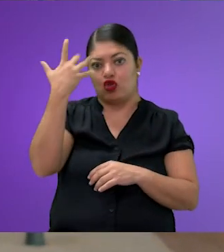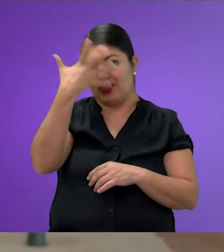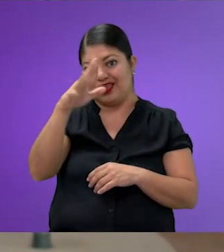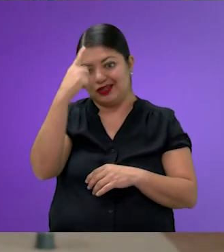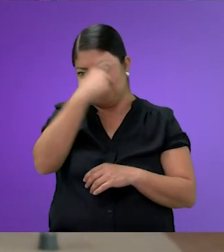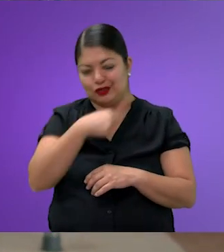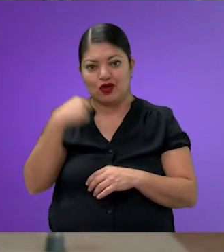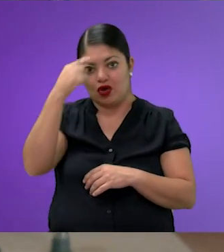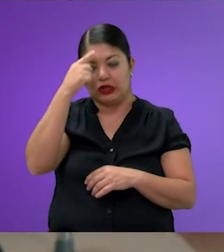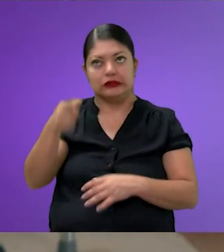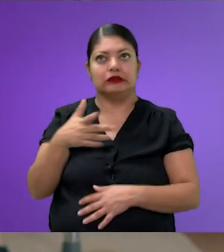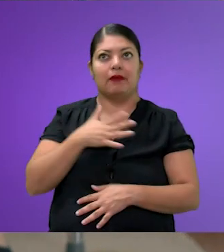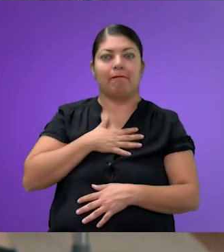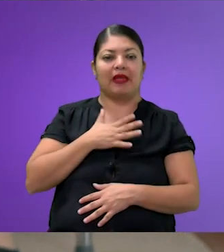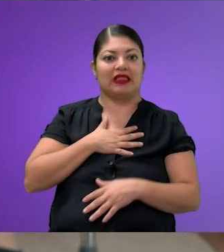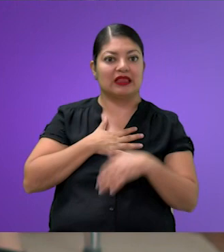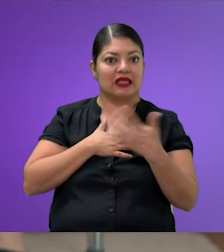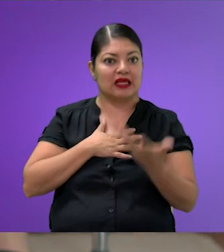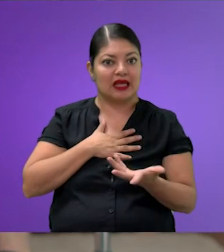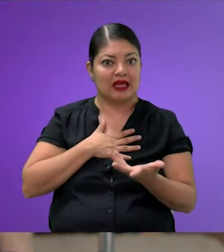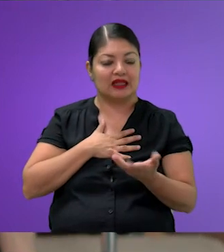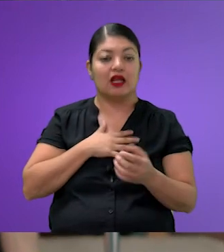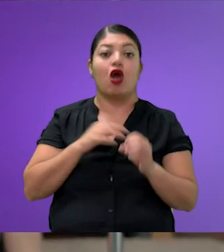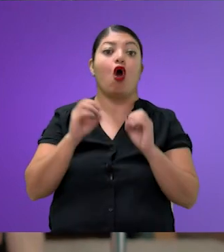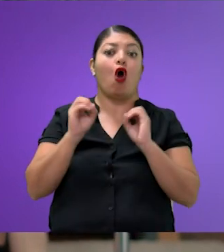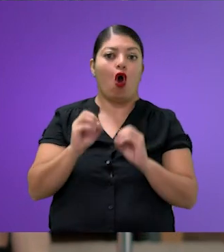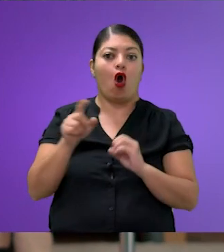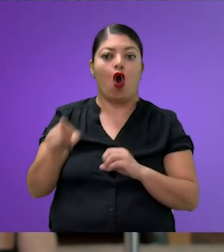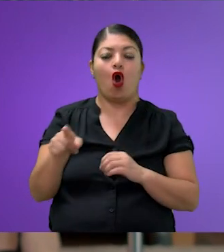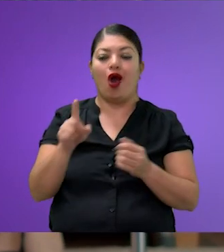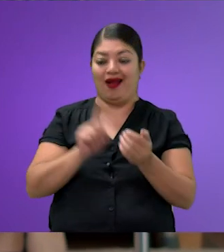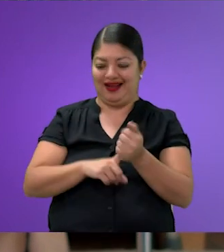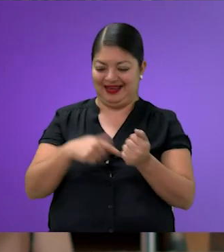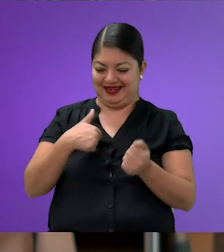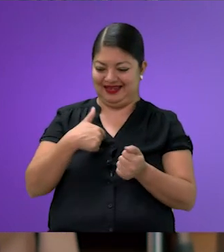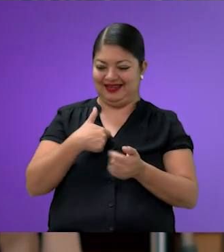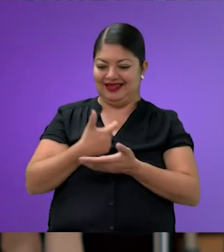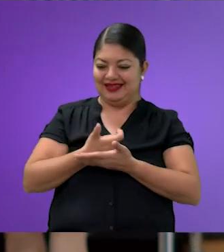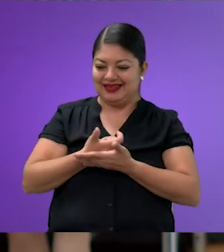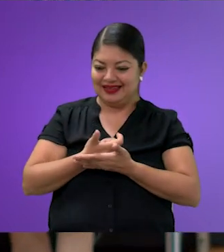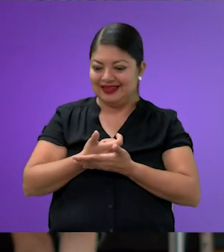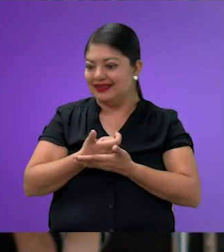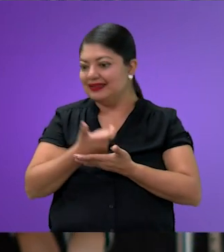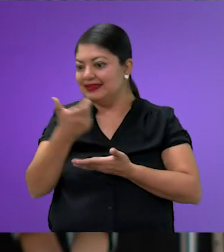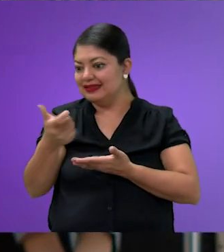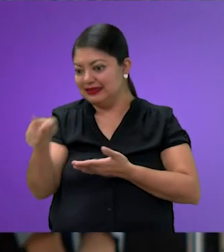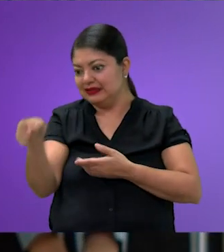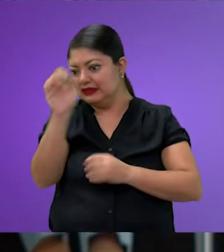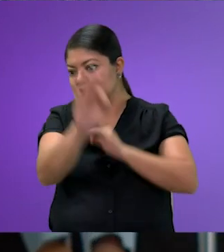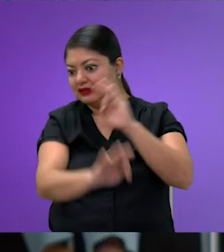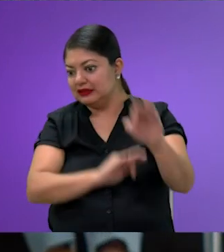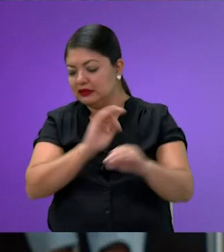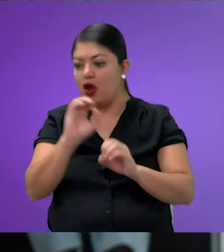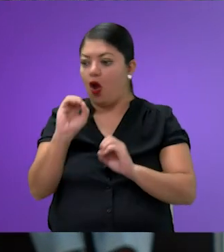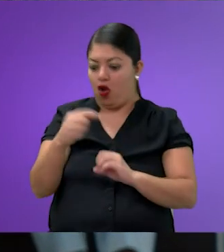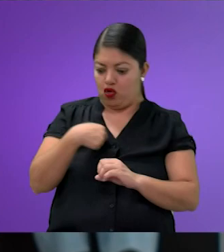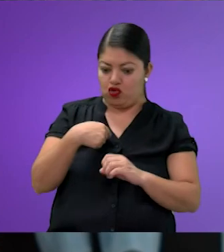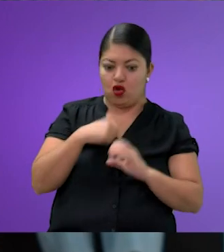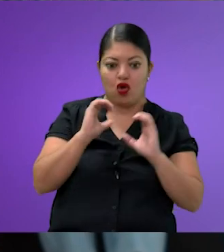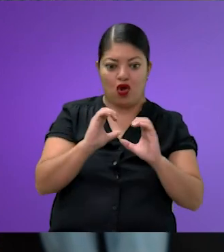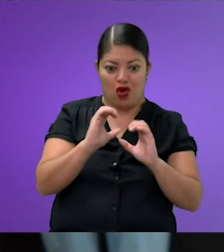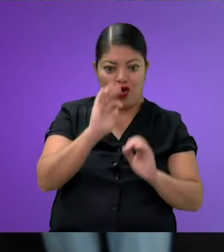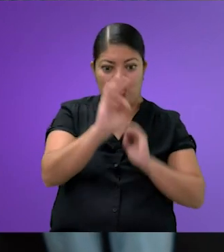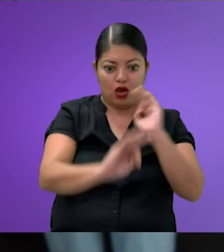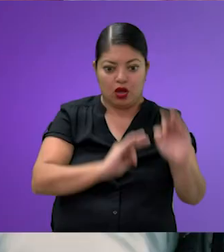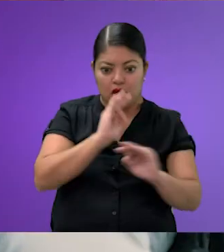el pendiente de este lado. O desvías algo de tu ingreso para que alguien más lo cuide o te quedas cuidándolo y vas a descuidar la fuente de